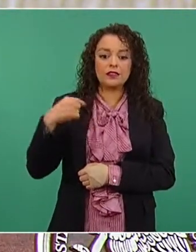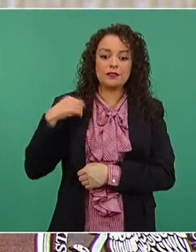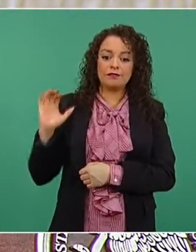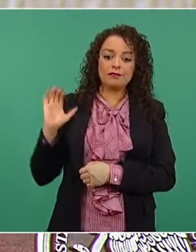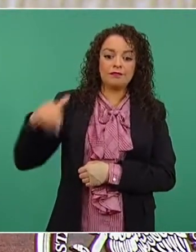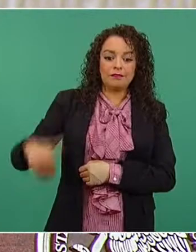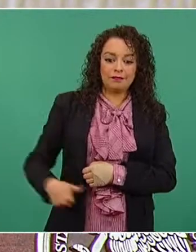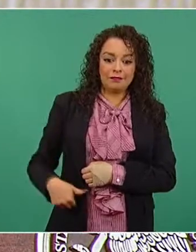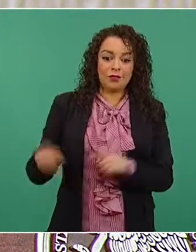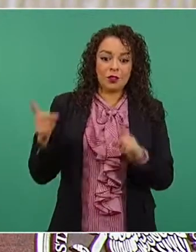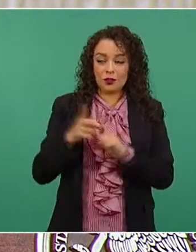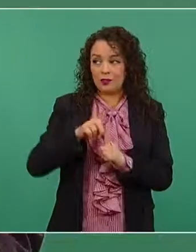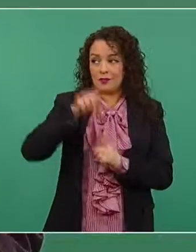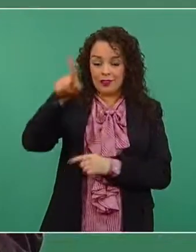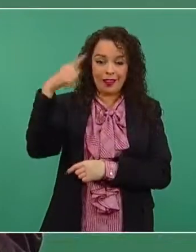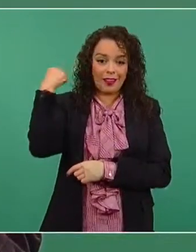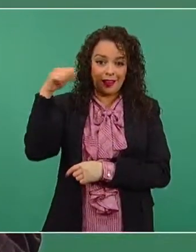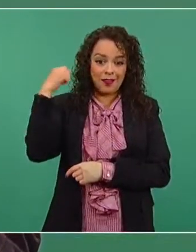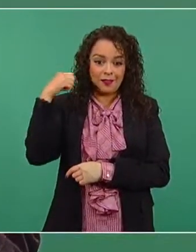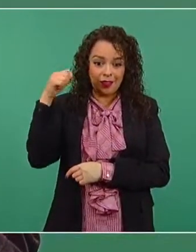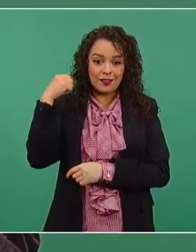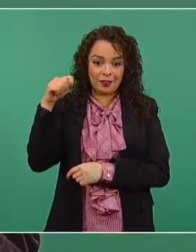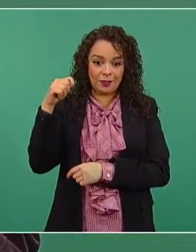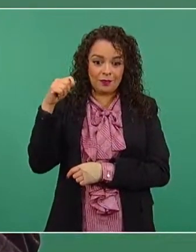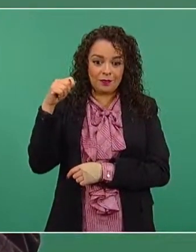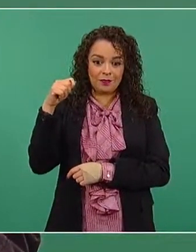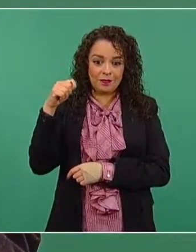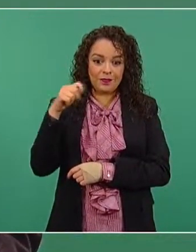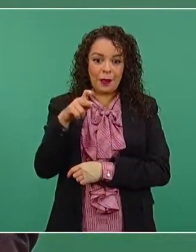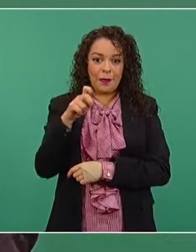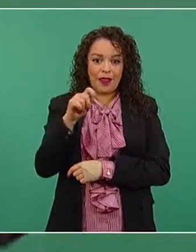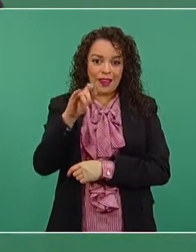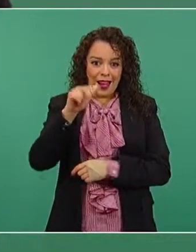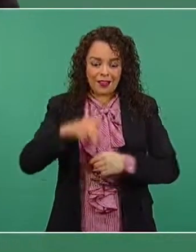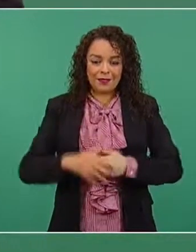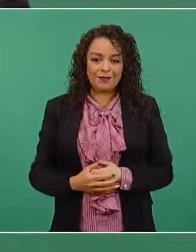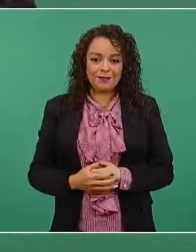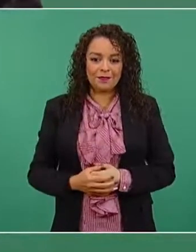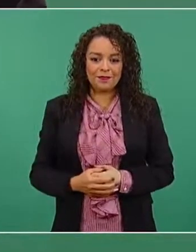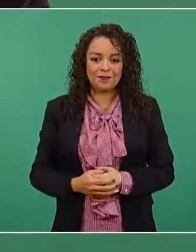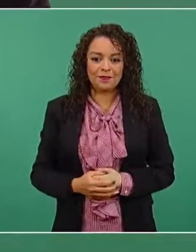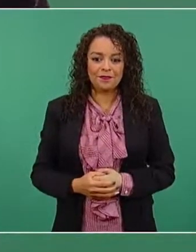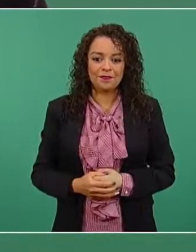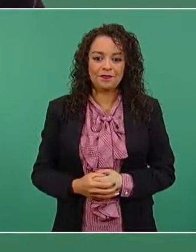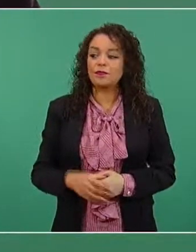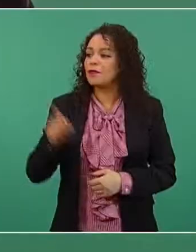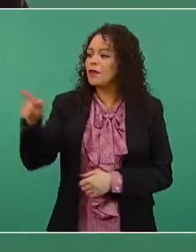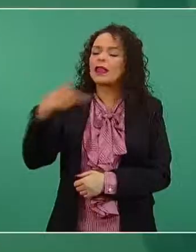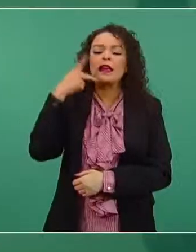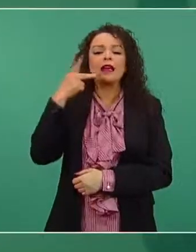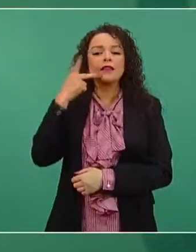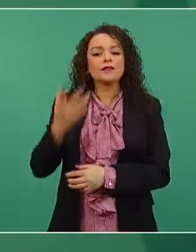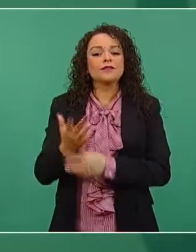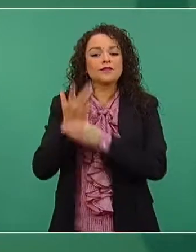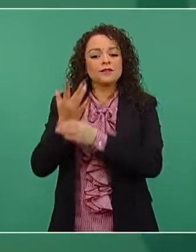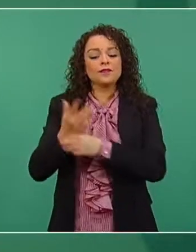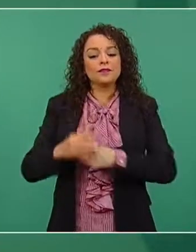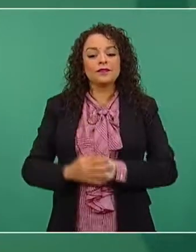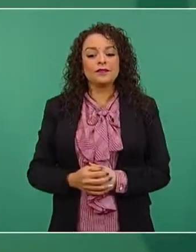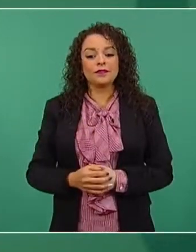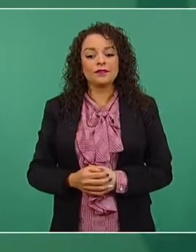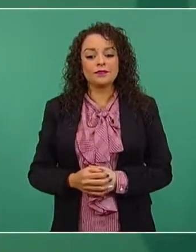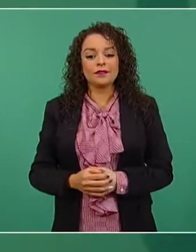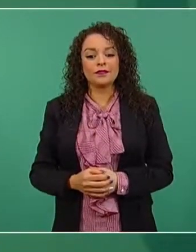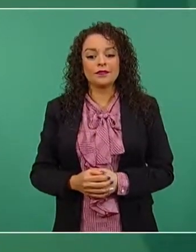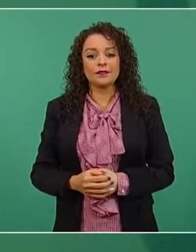Macuspana, Tabasco. Entonces, decía que cambiaba yo un viaje a Gran